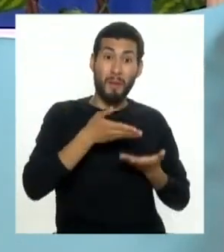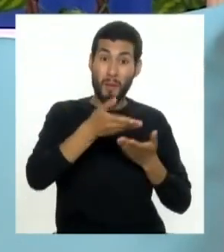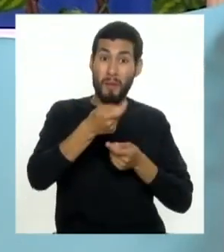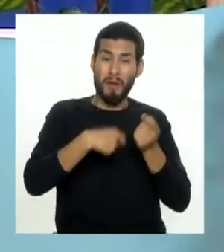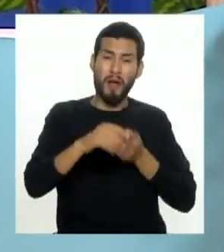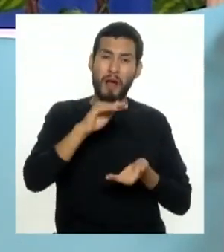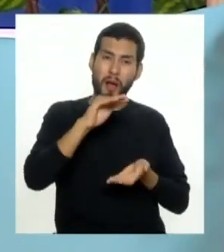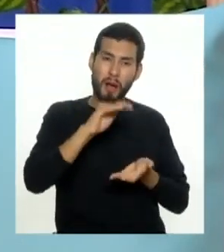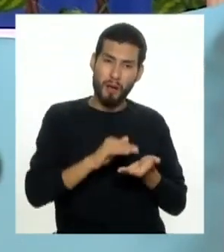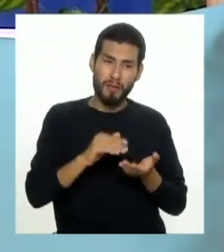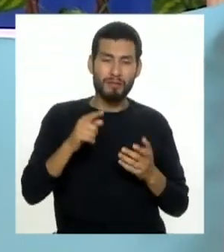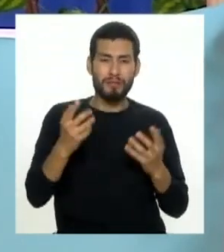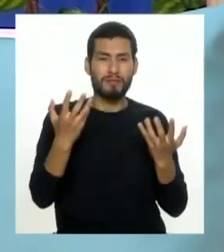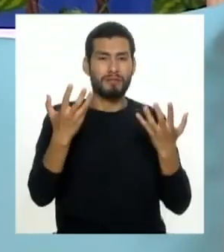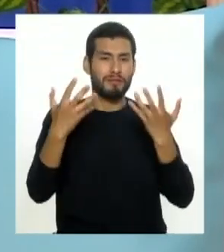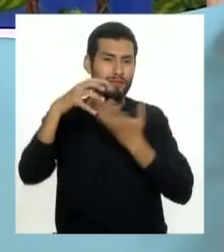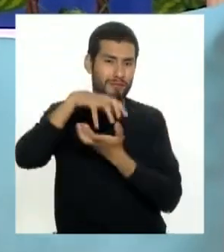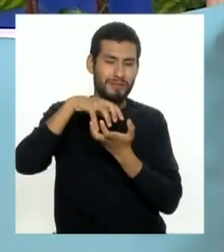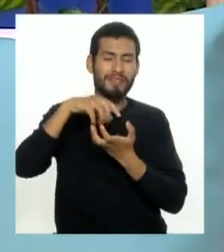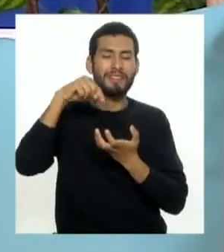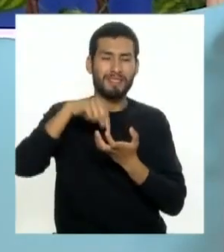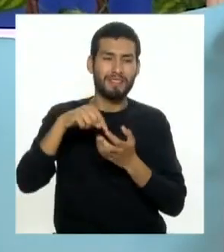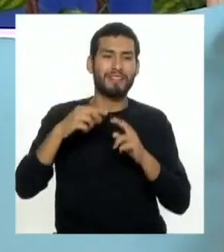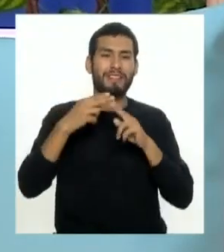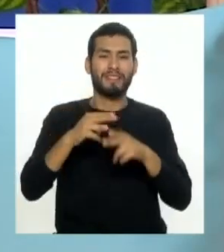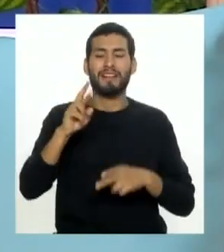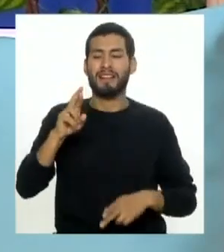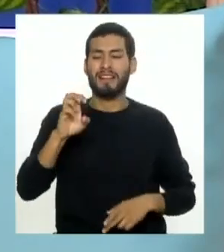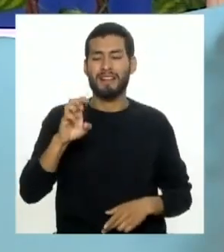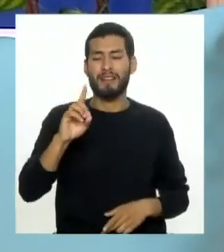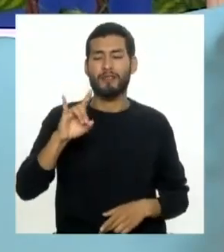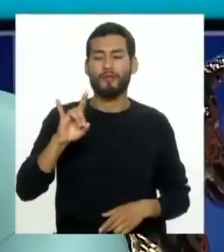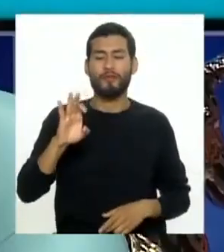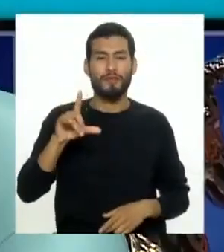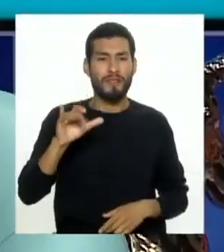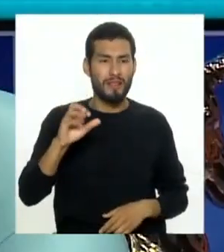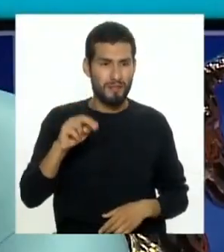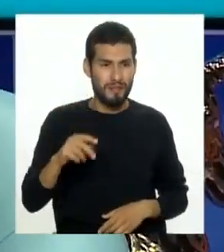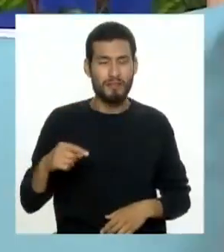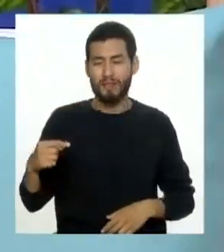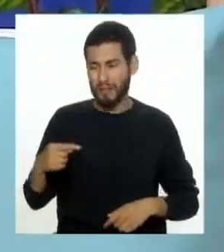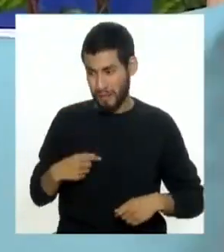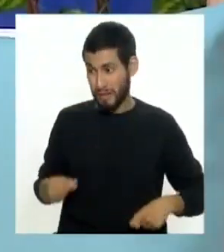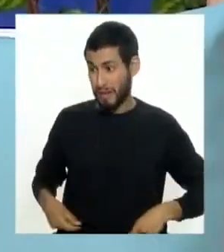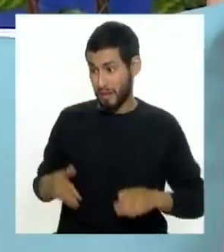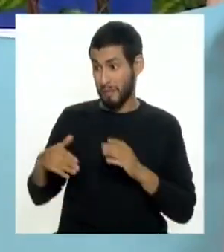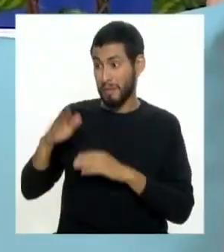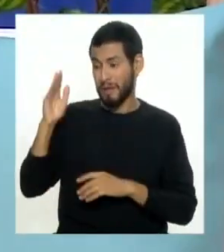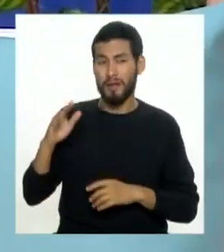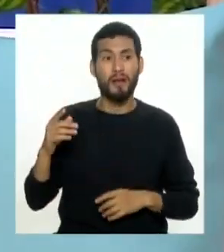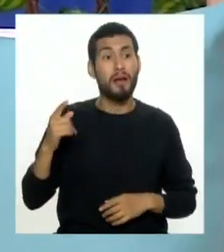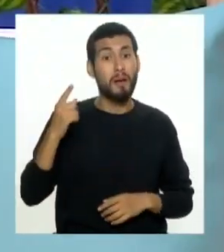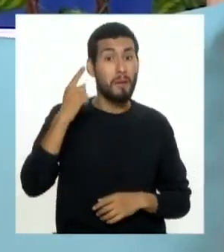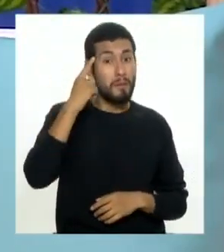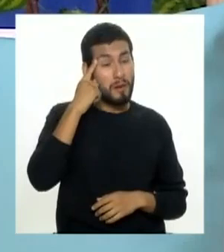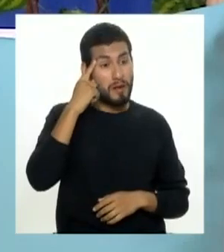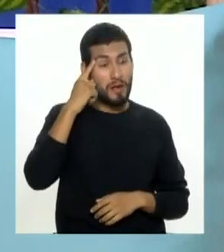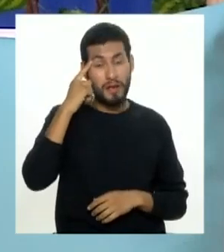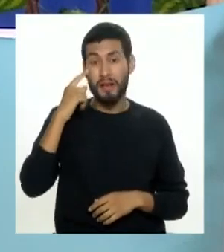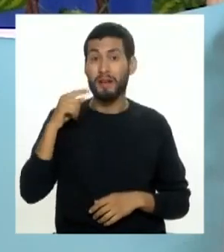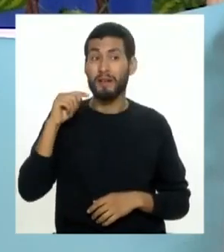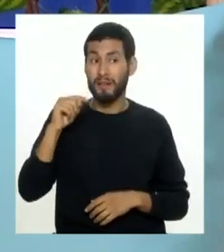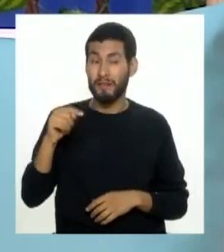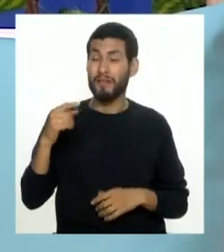se mezclaron los dos términos y ahí se acuñó reduflación o sea uno gasta más gastas más presuntamente se